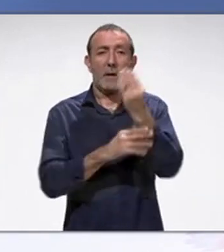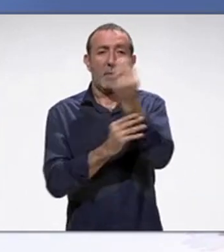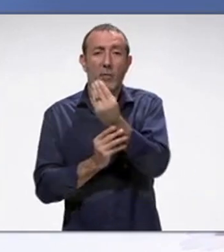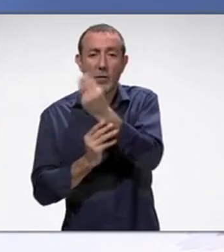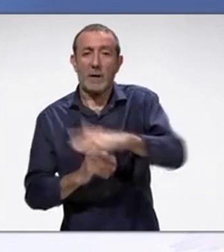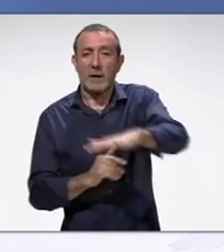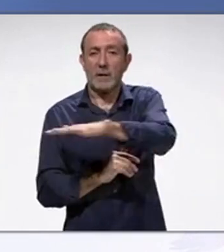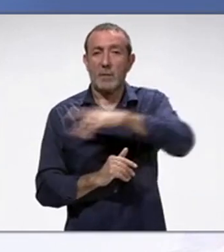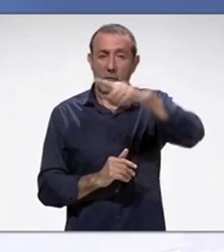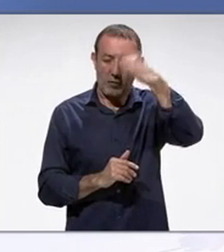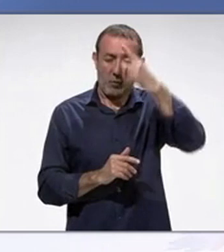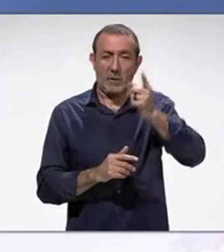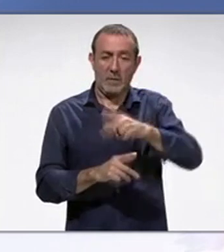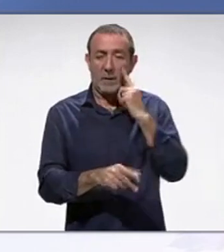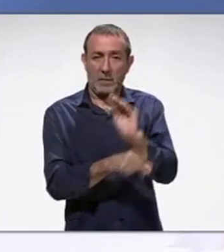y espacios culturales.